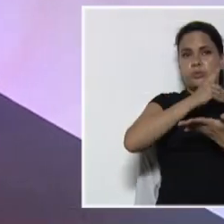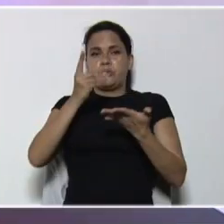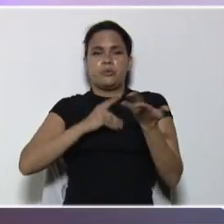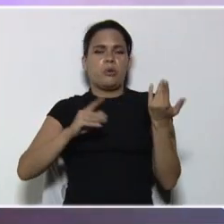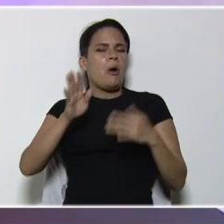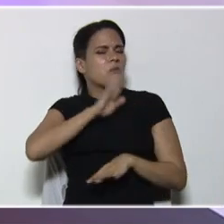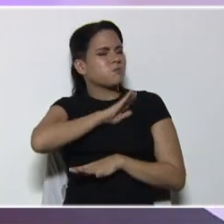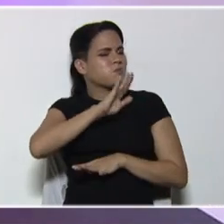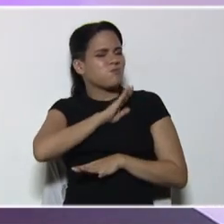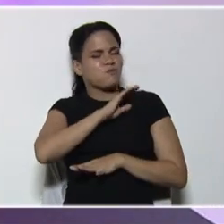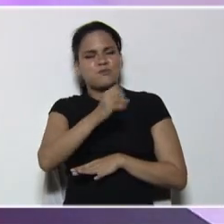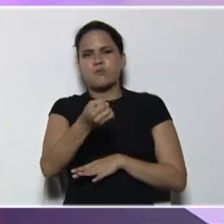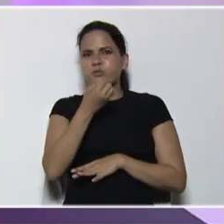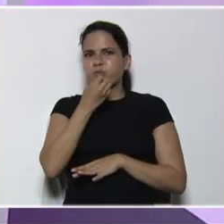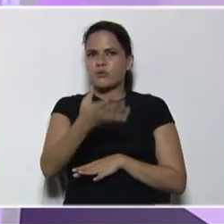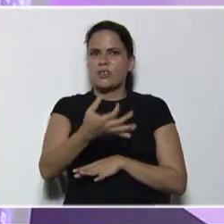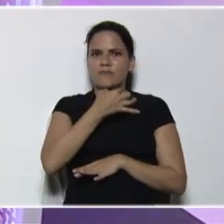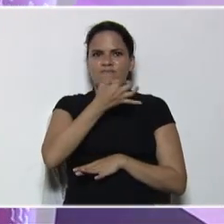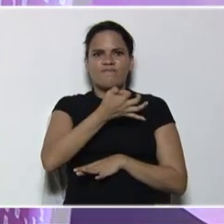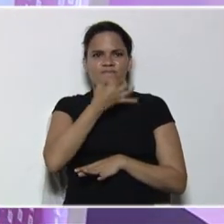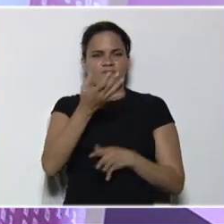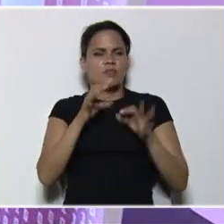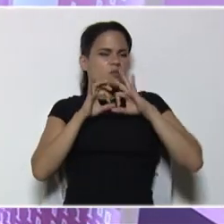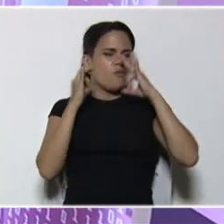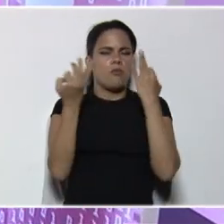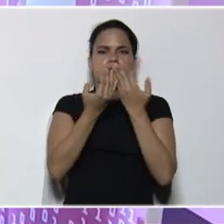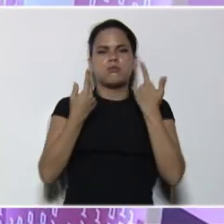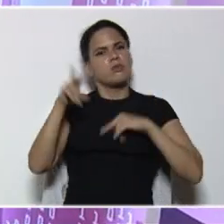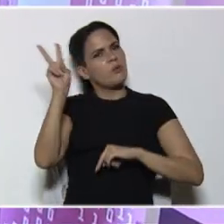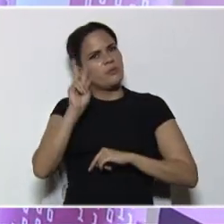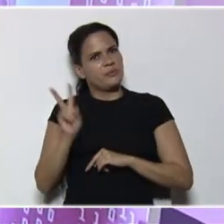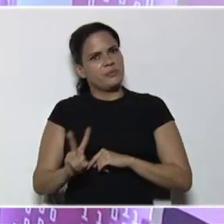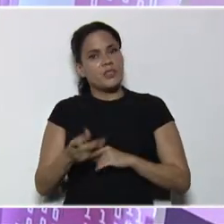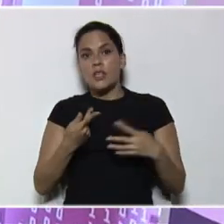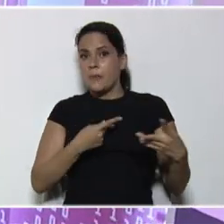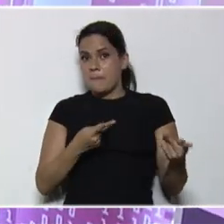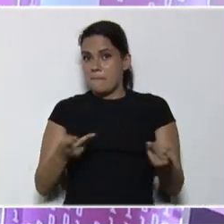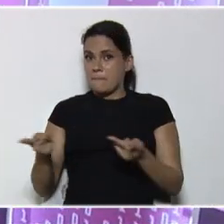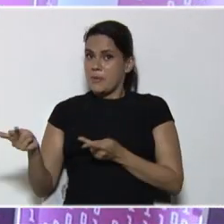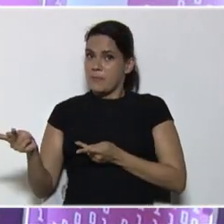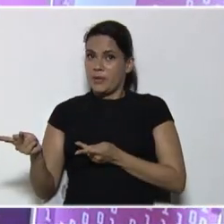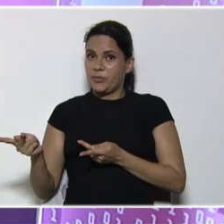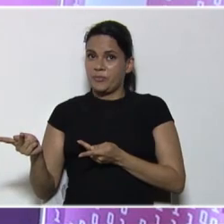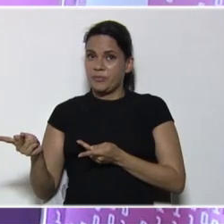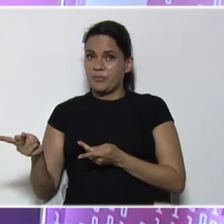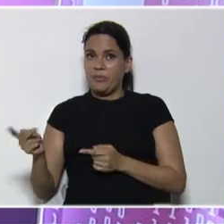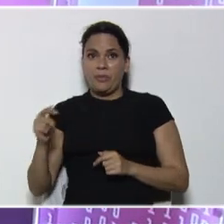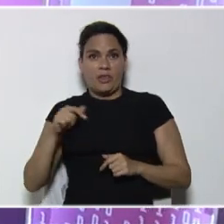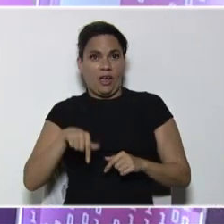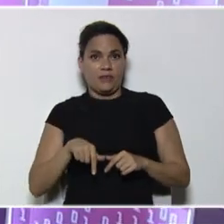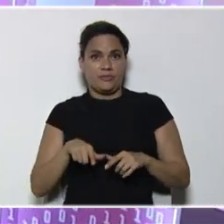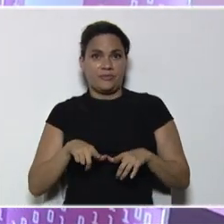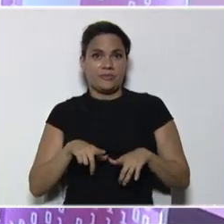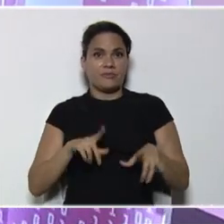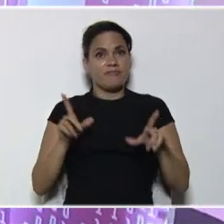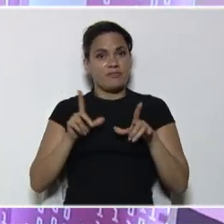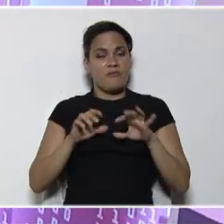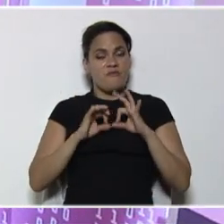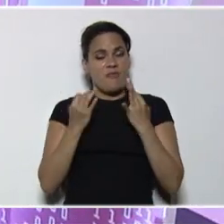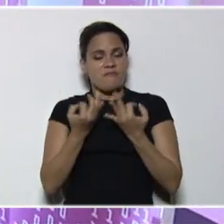¡Dibújame! Muy buenas tardes, familia venezolana. Sean todos y todas bienvenidos a este